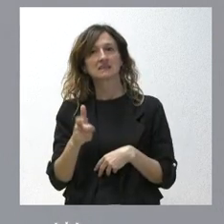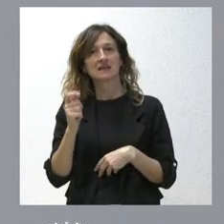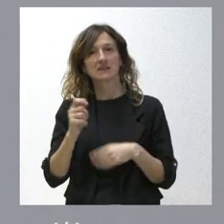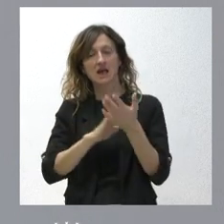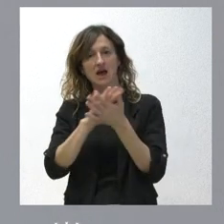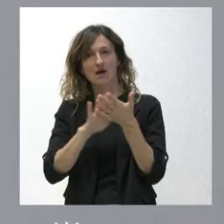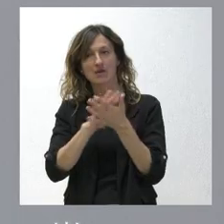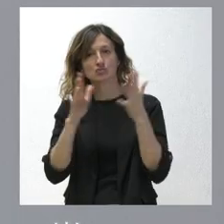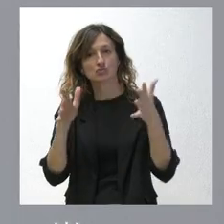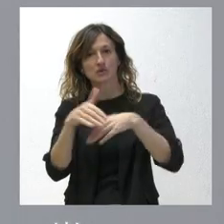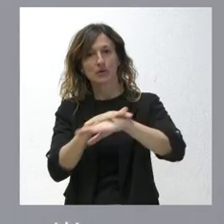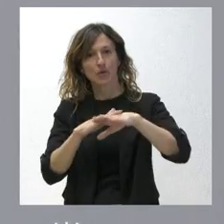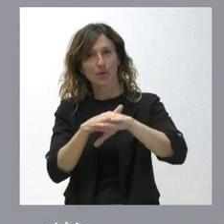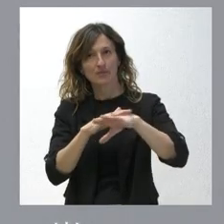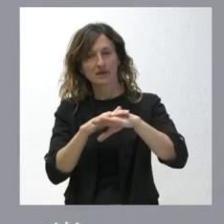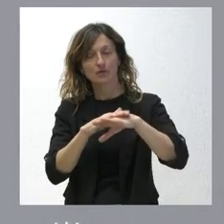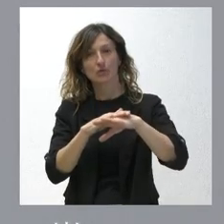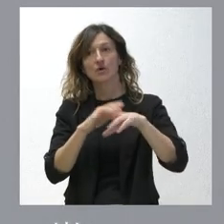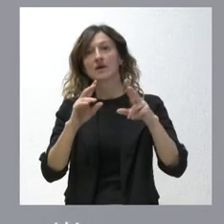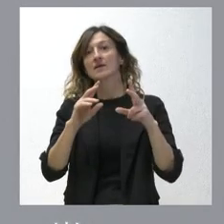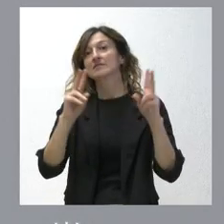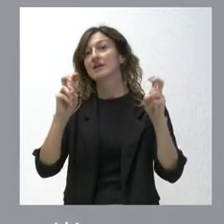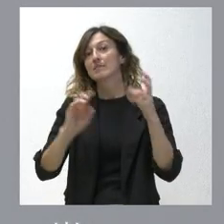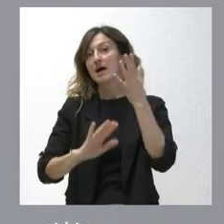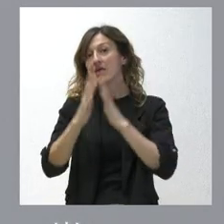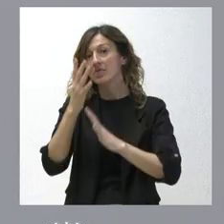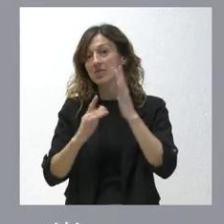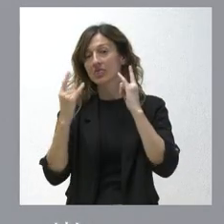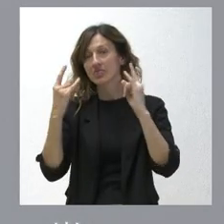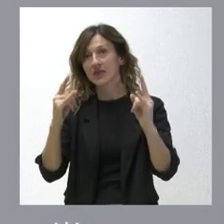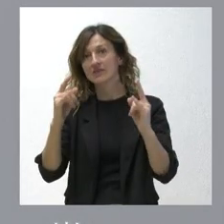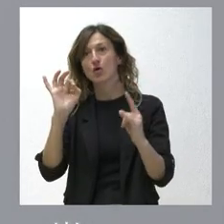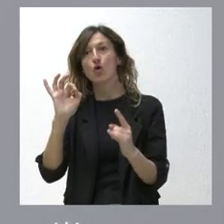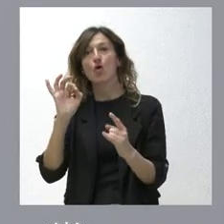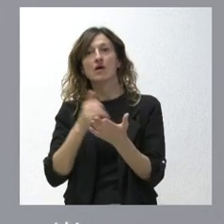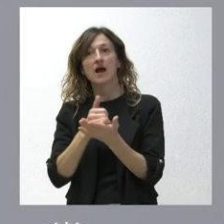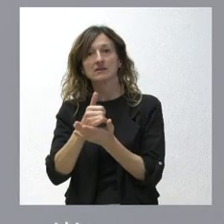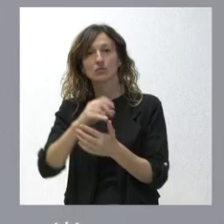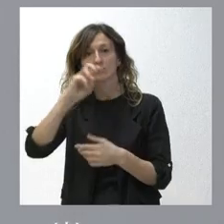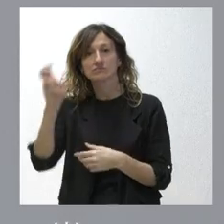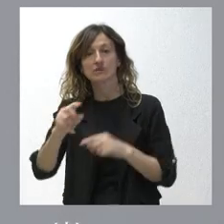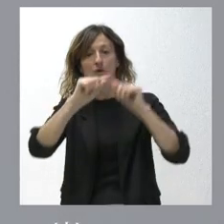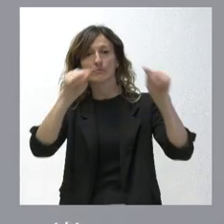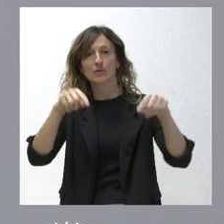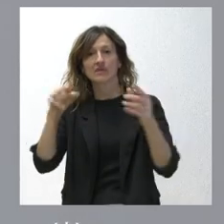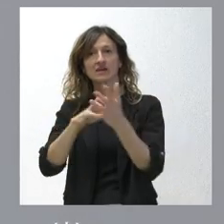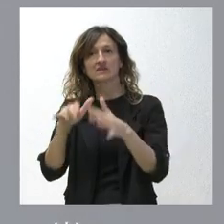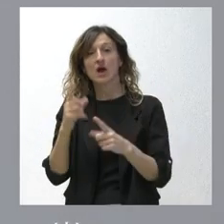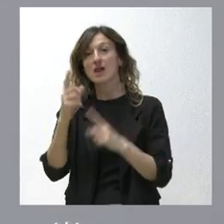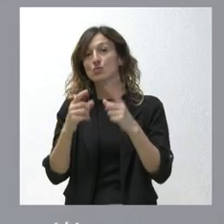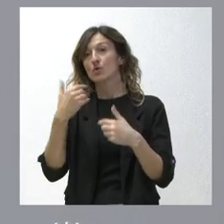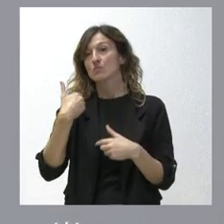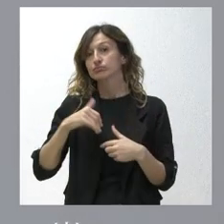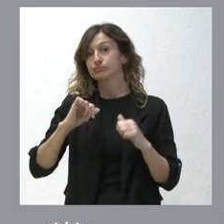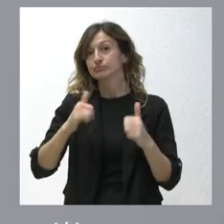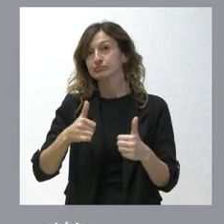gobierno, tanto las actuaciones en materia de incendios forestales, los tratamientos helvícolas en todas las provincias de Castilla y León. Algunos están en marcha y otros